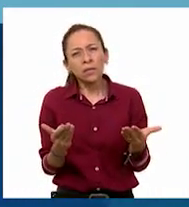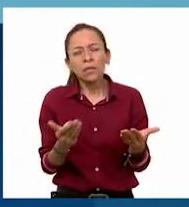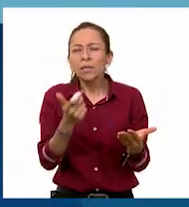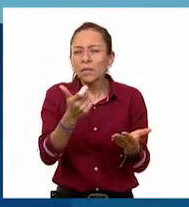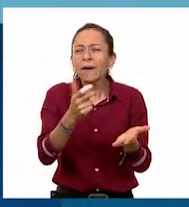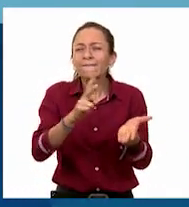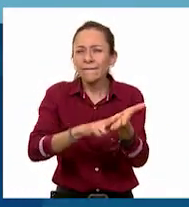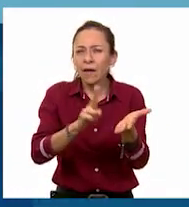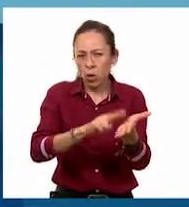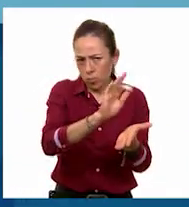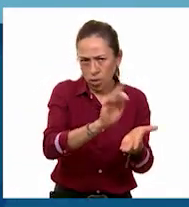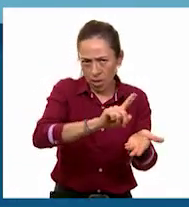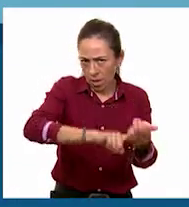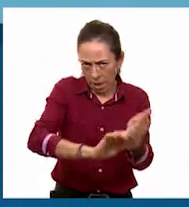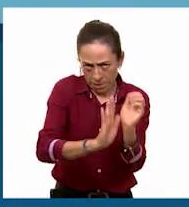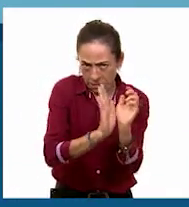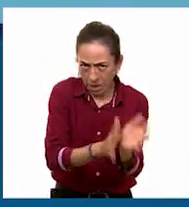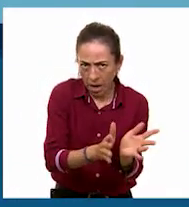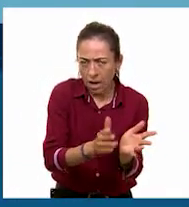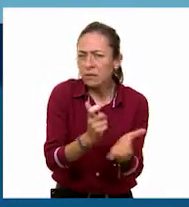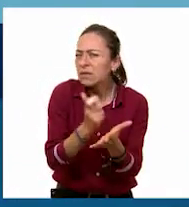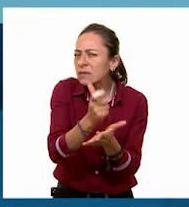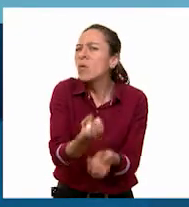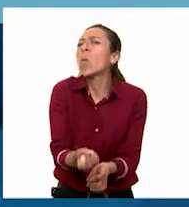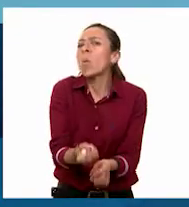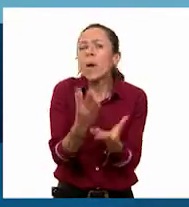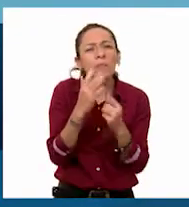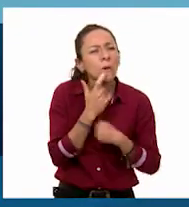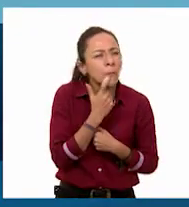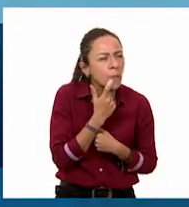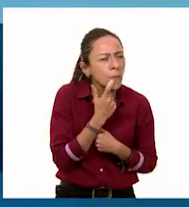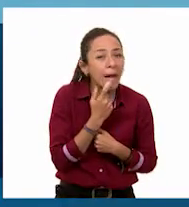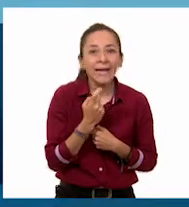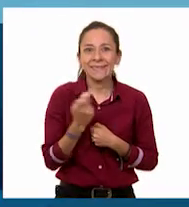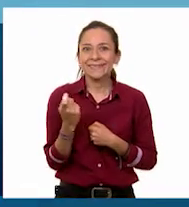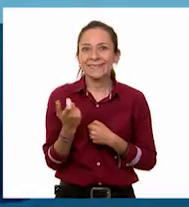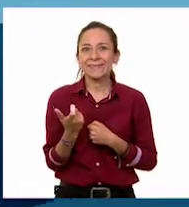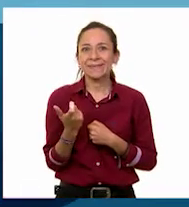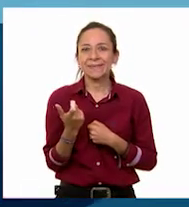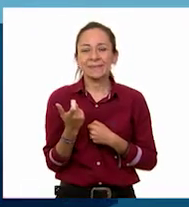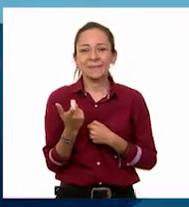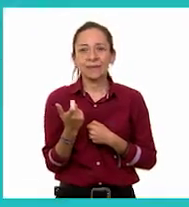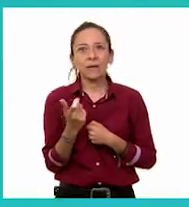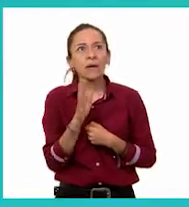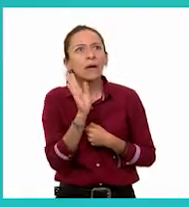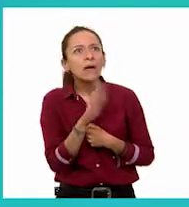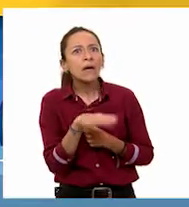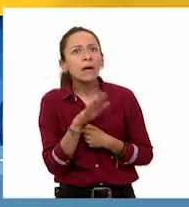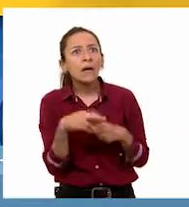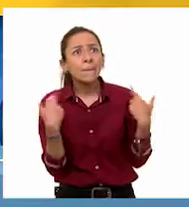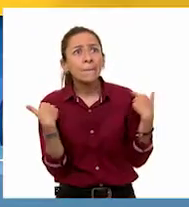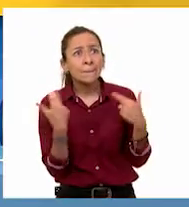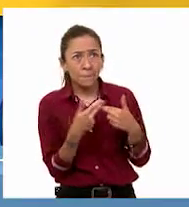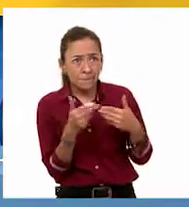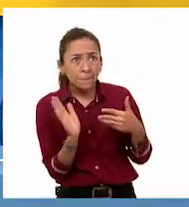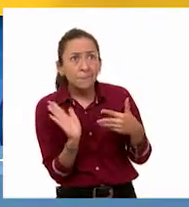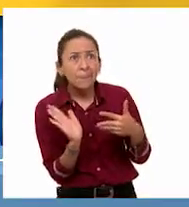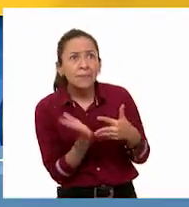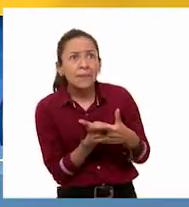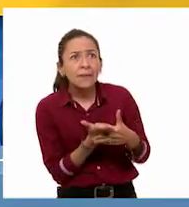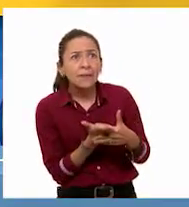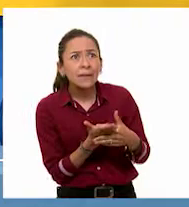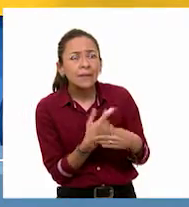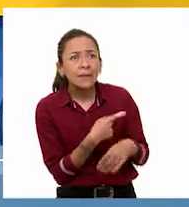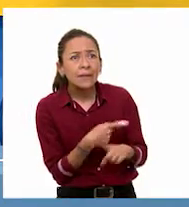descuento es de 100 pesos. La mitad, maestro. Muy bien, Raulito.